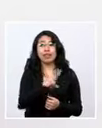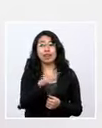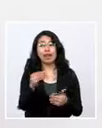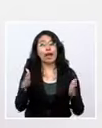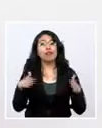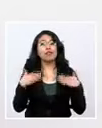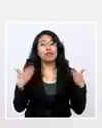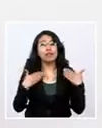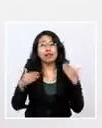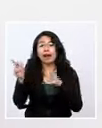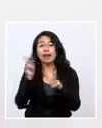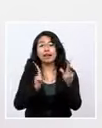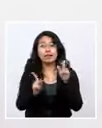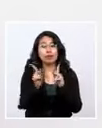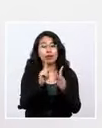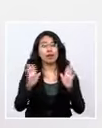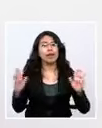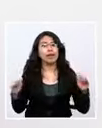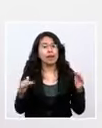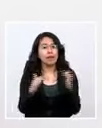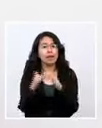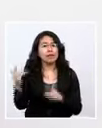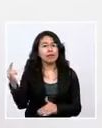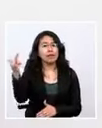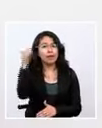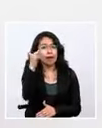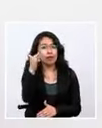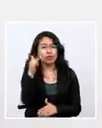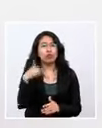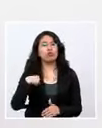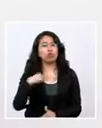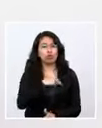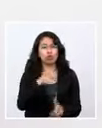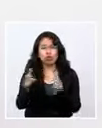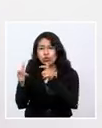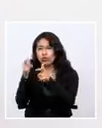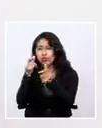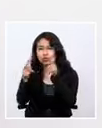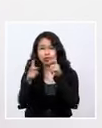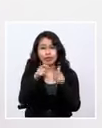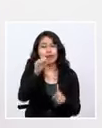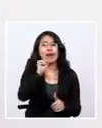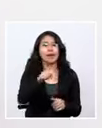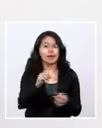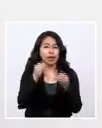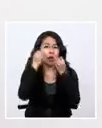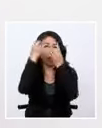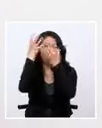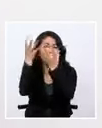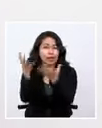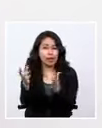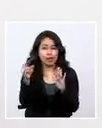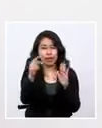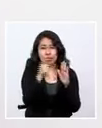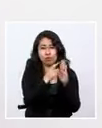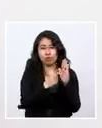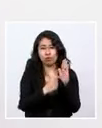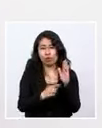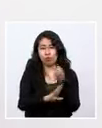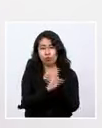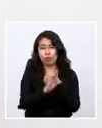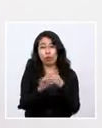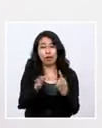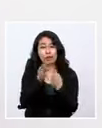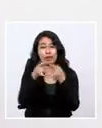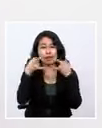felicitar a la población paseña y alteña que hemos hecho supervisión, que están cumpliendo más del 90% el uso del barbijo.